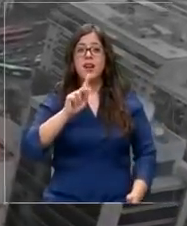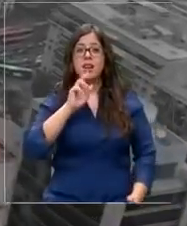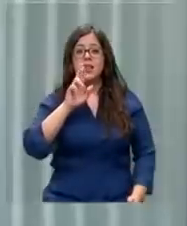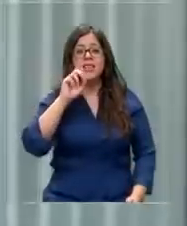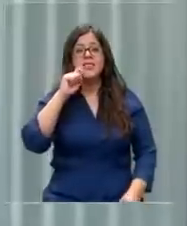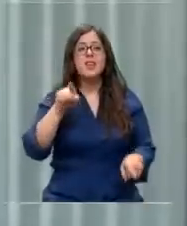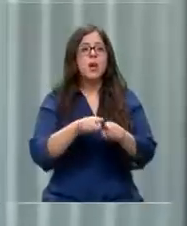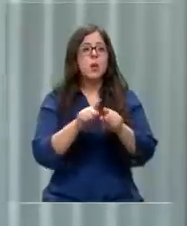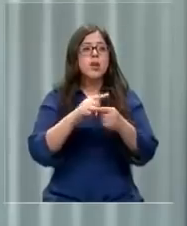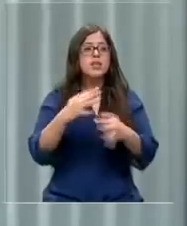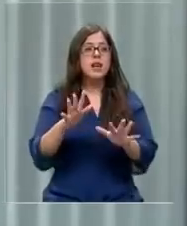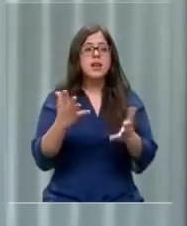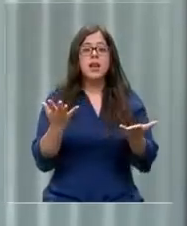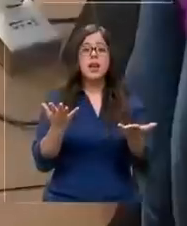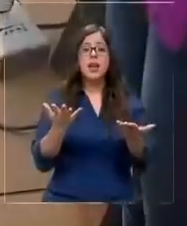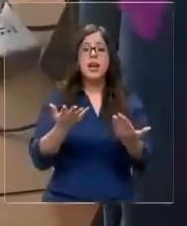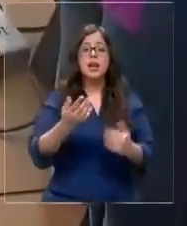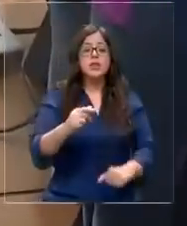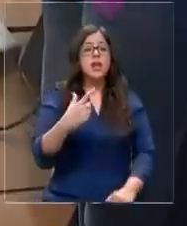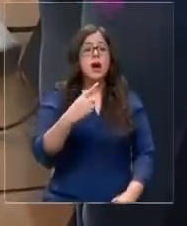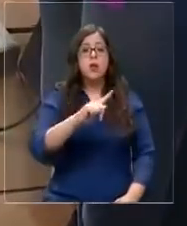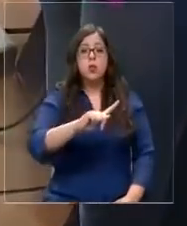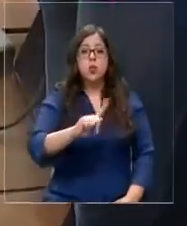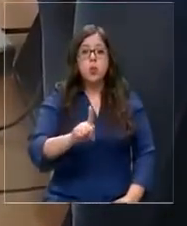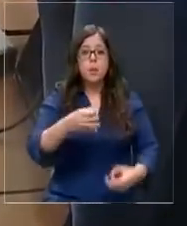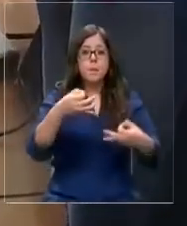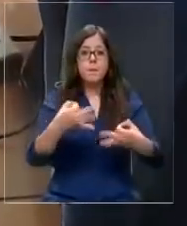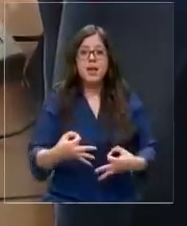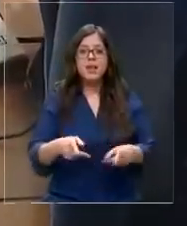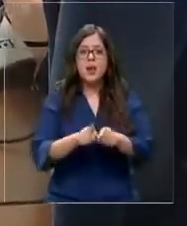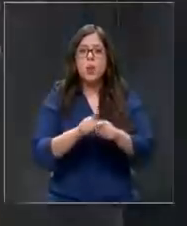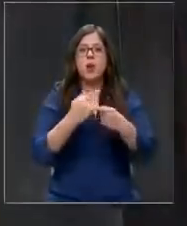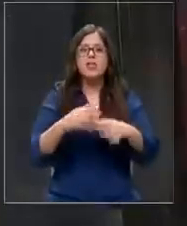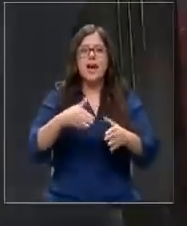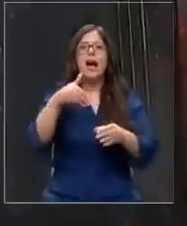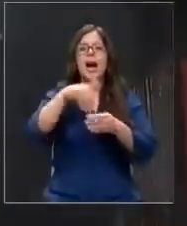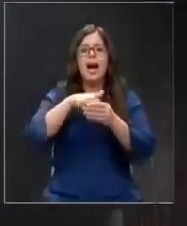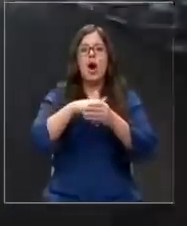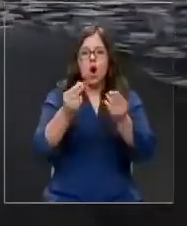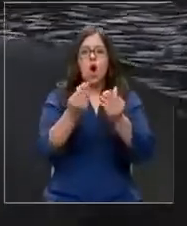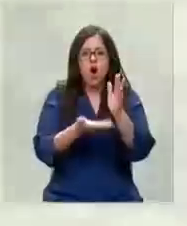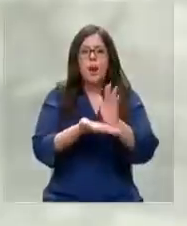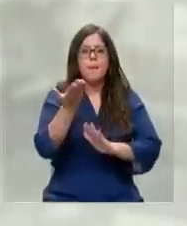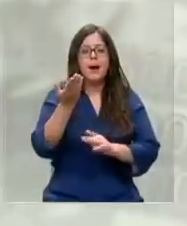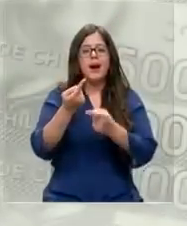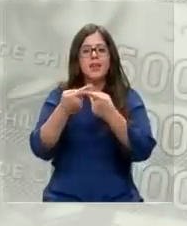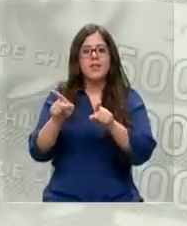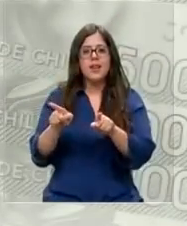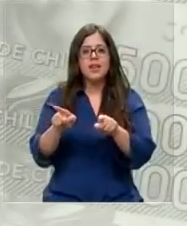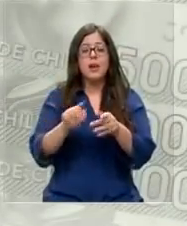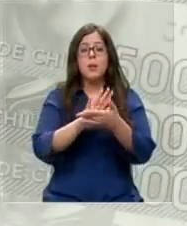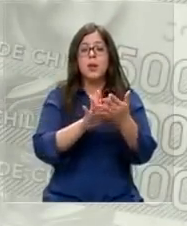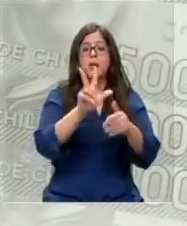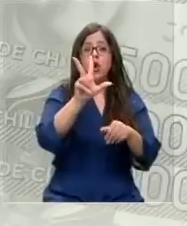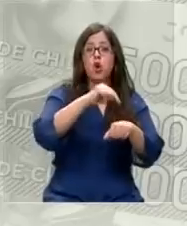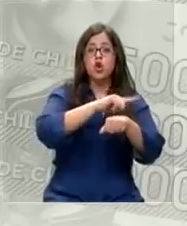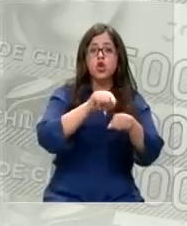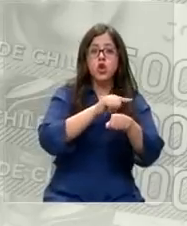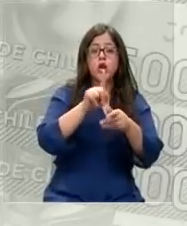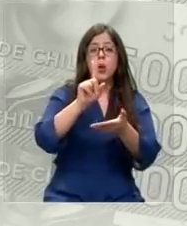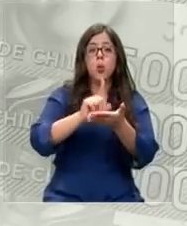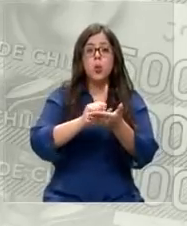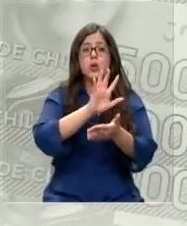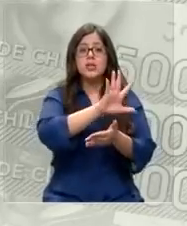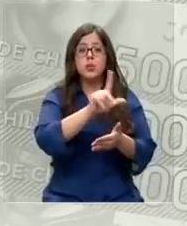trabaja a una velocidad constante, es más ahorrativo respecto a otra calefacción. El estudio indicó que al usar ocho horas diarias de un espacio de